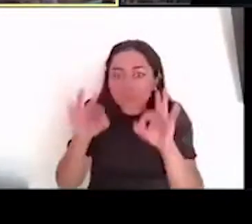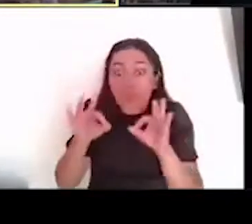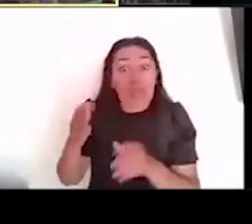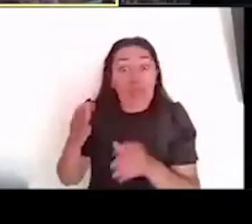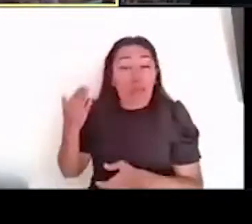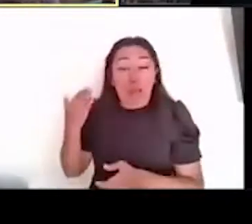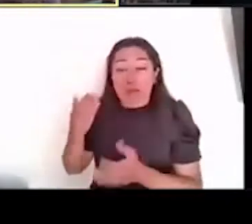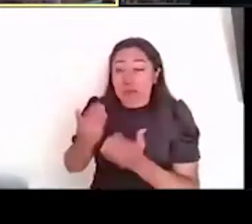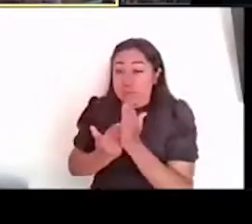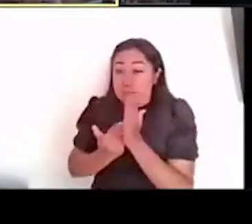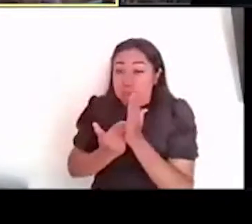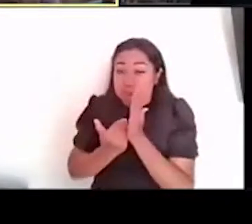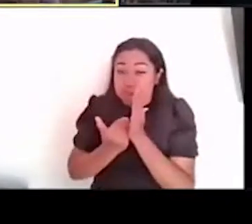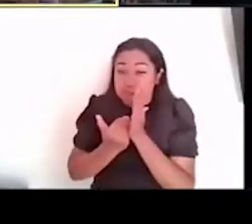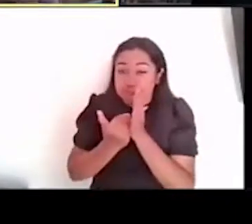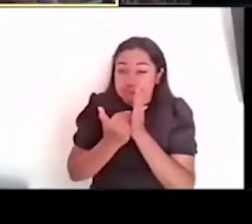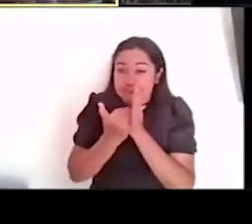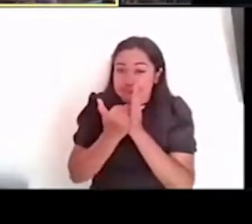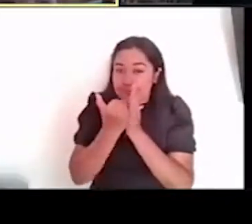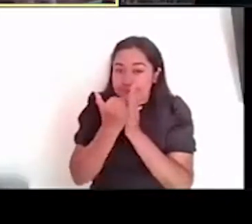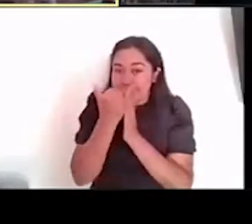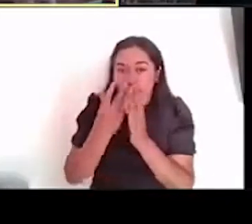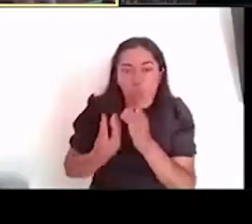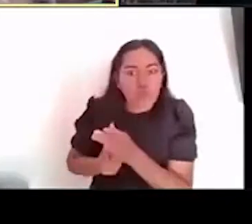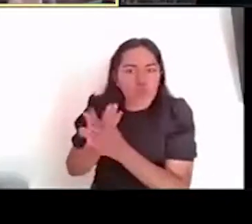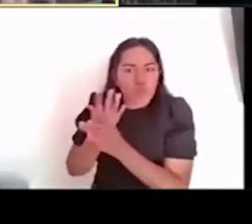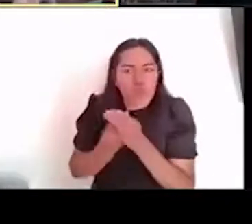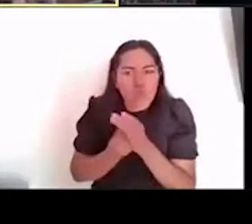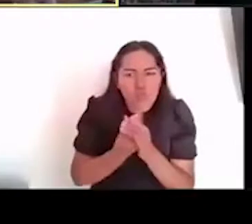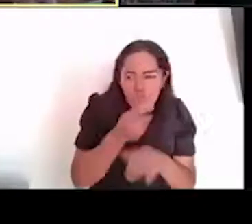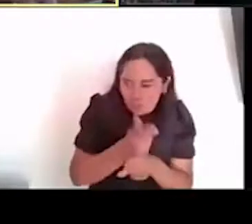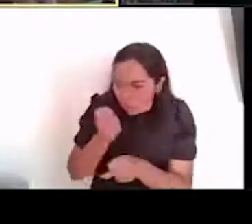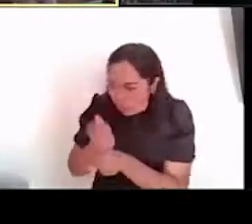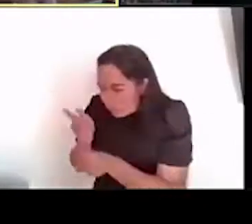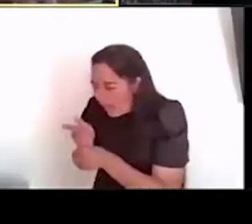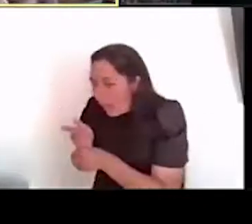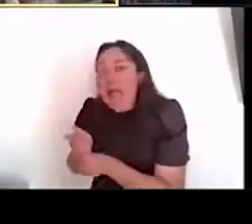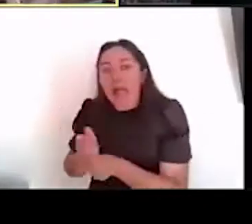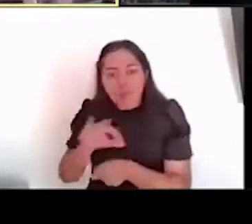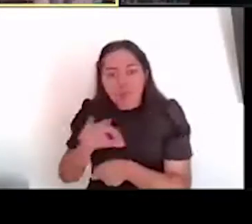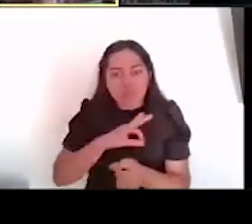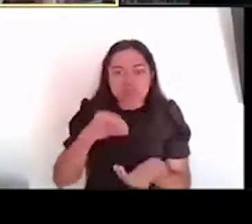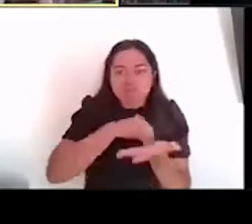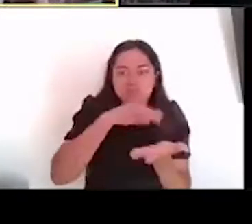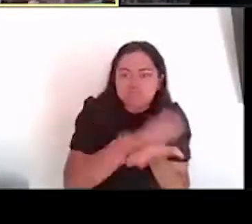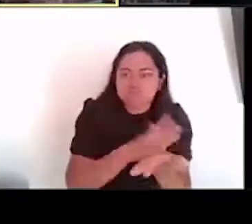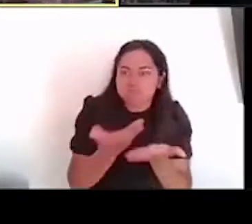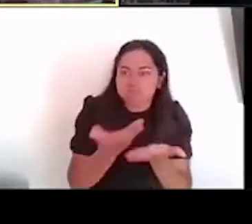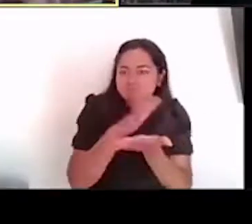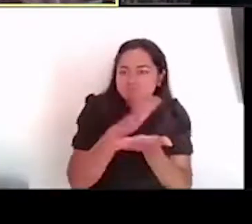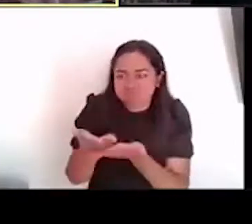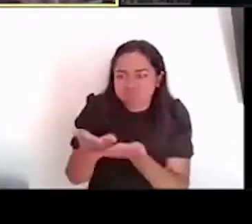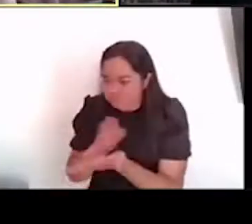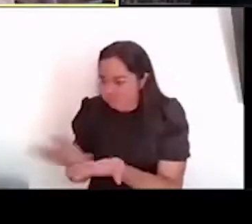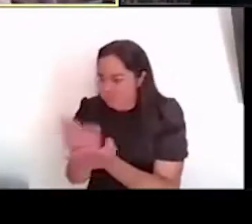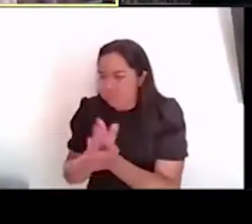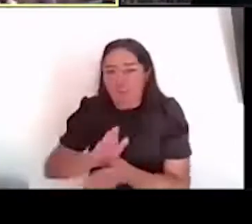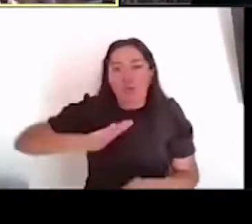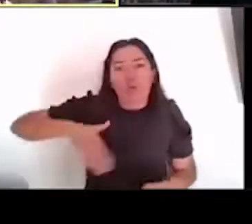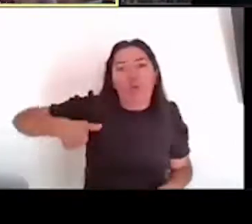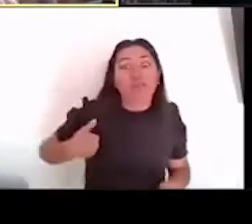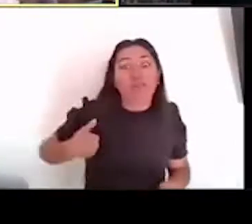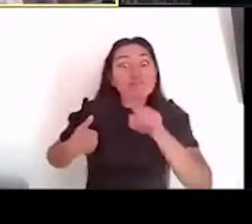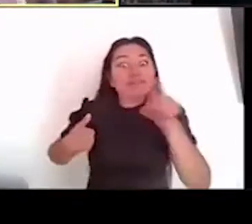nos permiten tener la documentación precisa, y, y yo quiero imaginarme la emoción que deben de tener ustedes cuando pueden